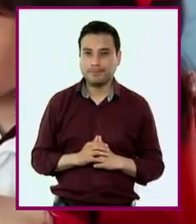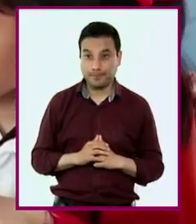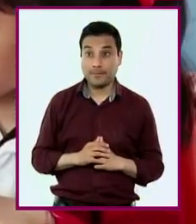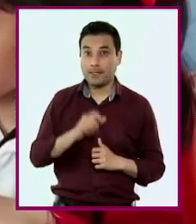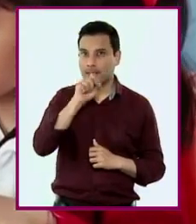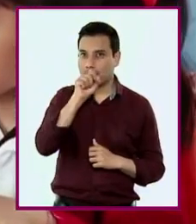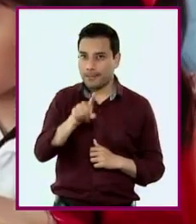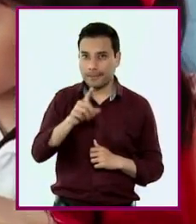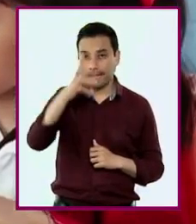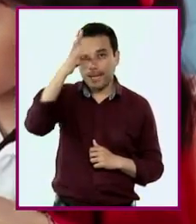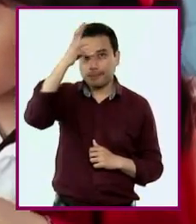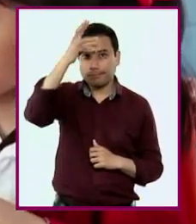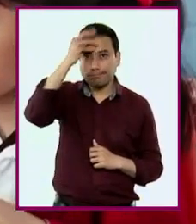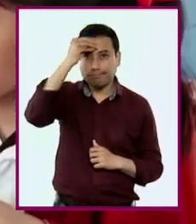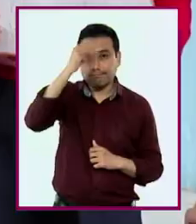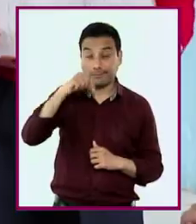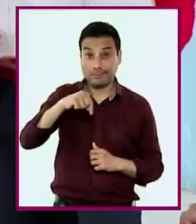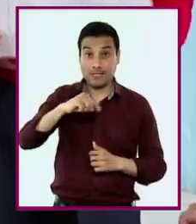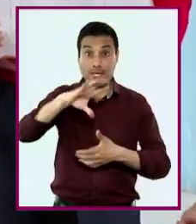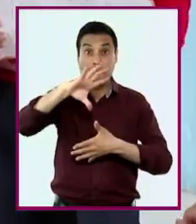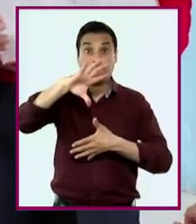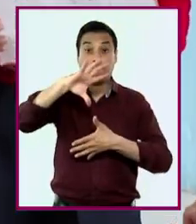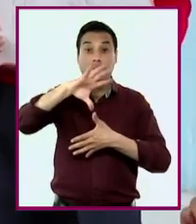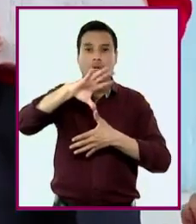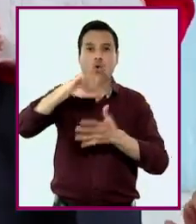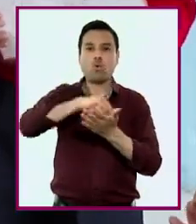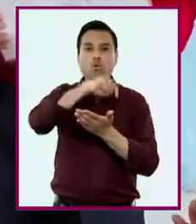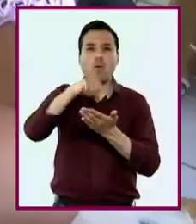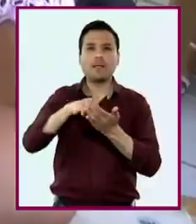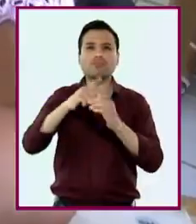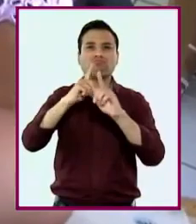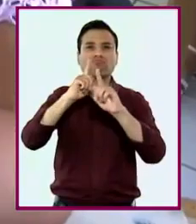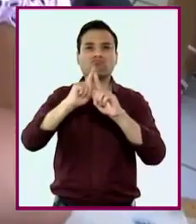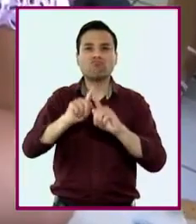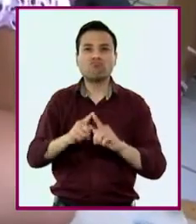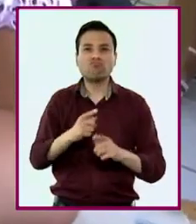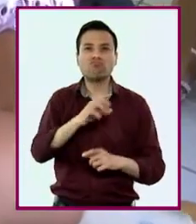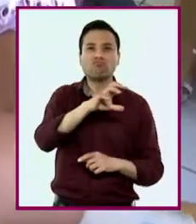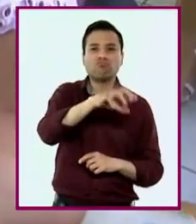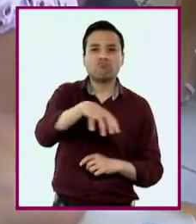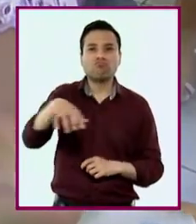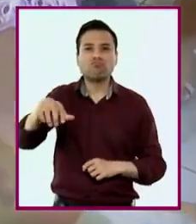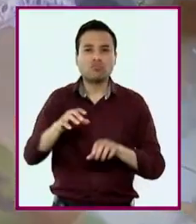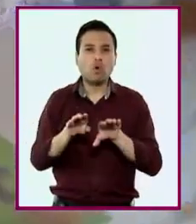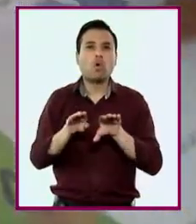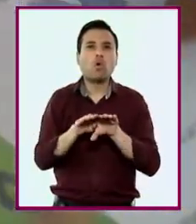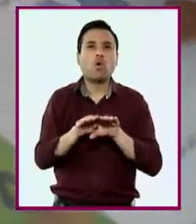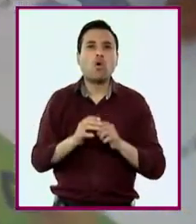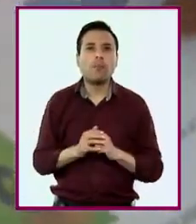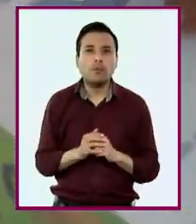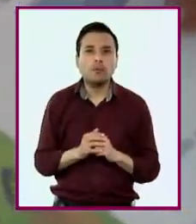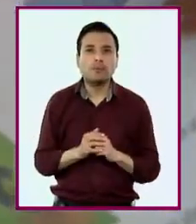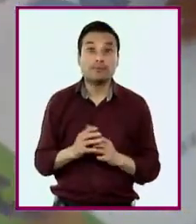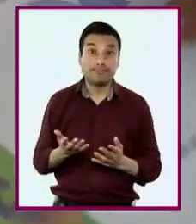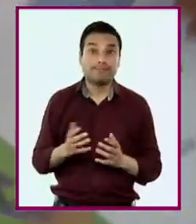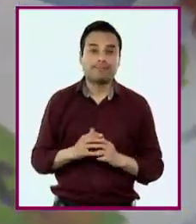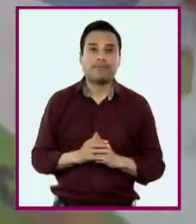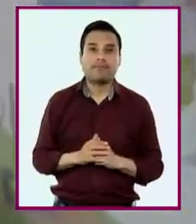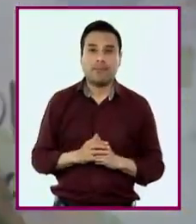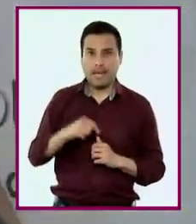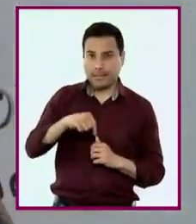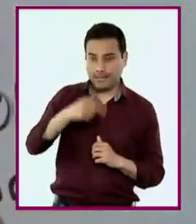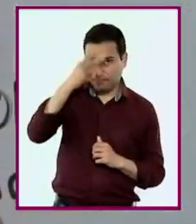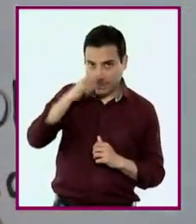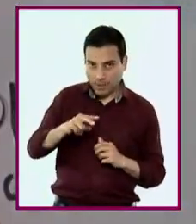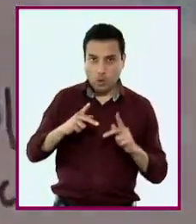Analizarán el espacio geográfico de los pueblos del continente americano y otros países del mundo y algunos procesos